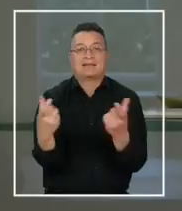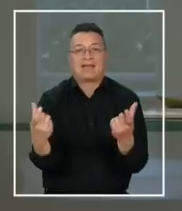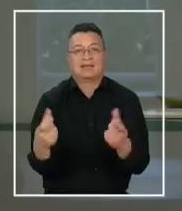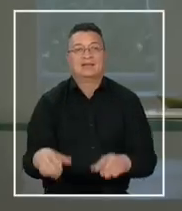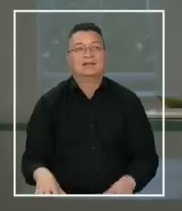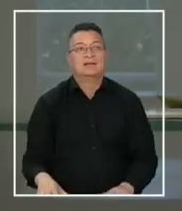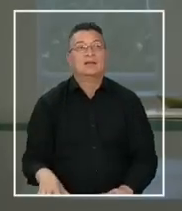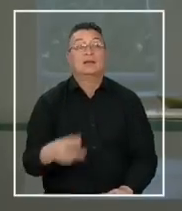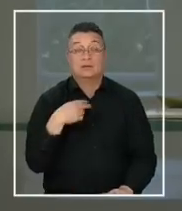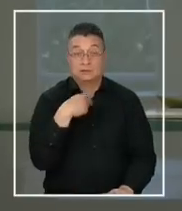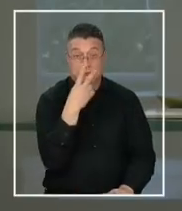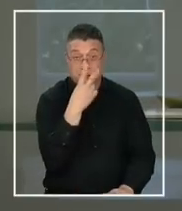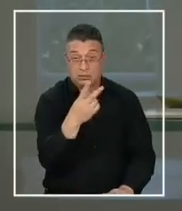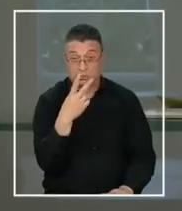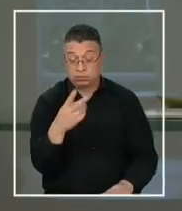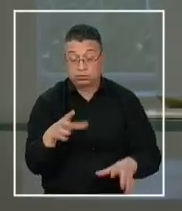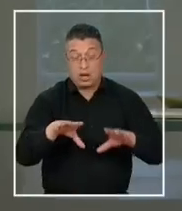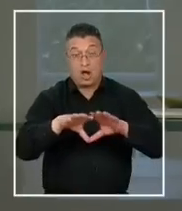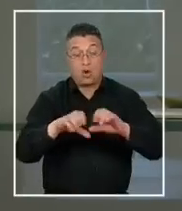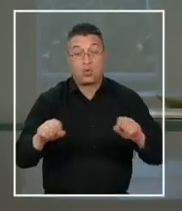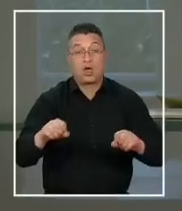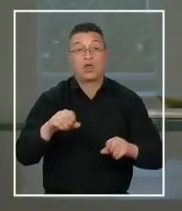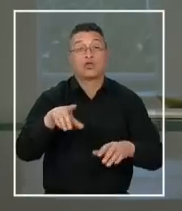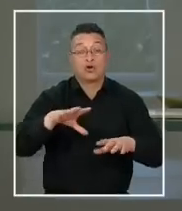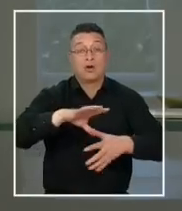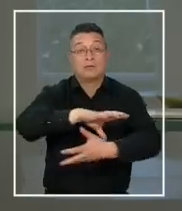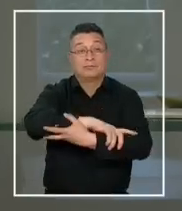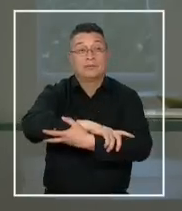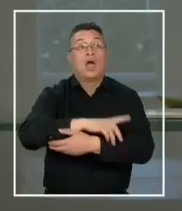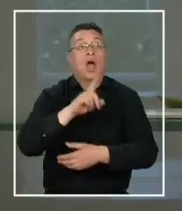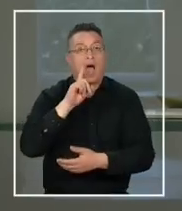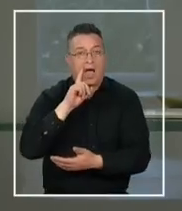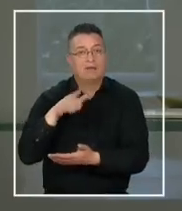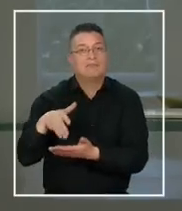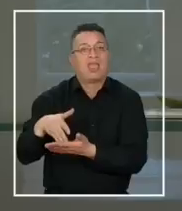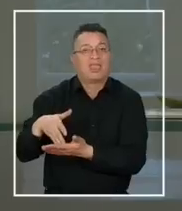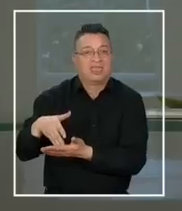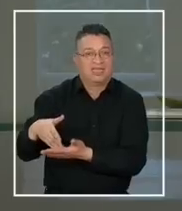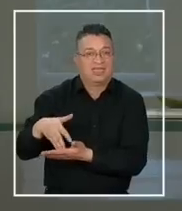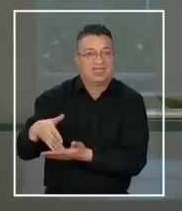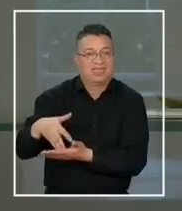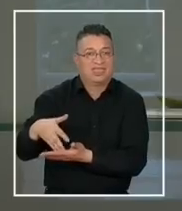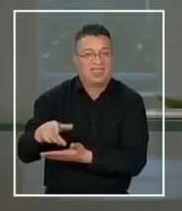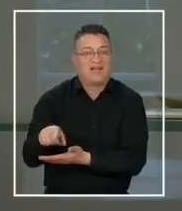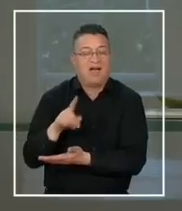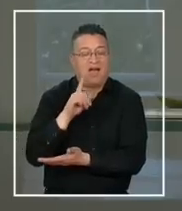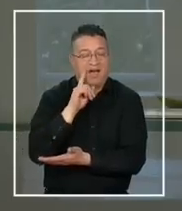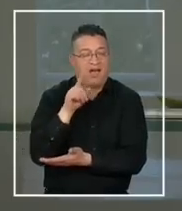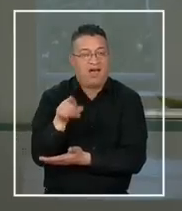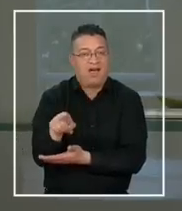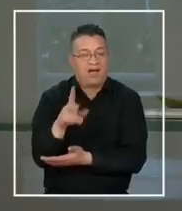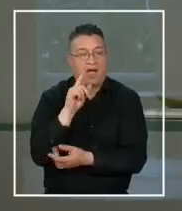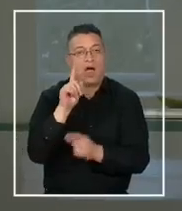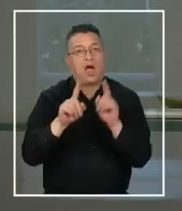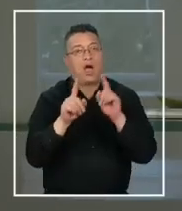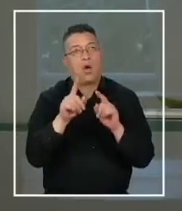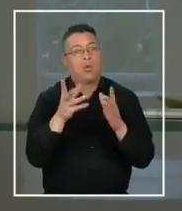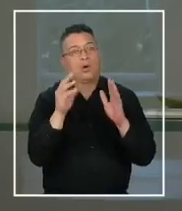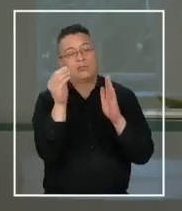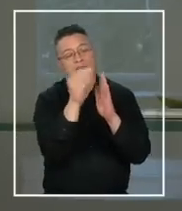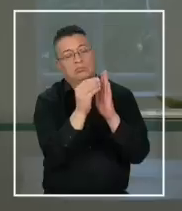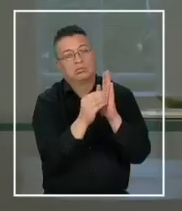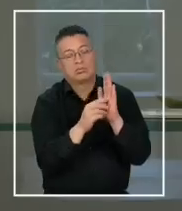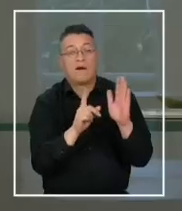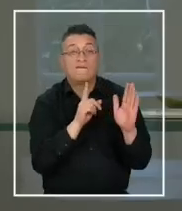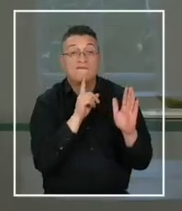observado que el convenio marco tiene debilidades que hacen que algunos parámetros, por ejemplo parámetros de